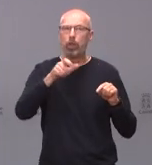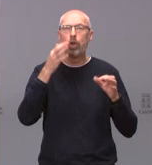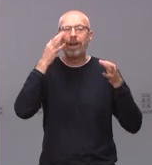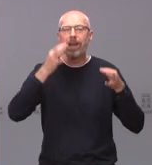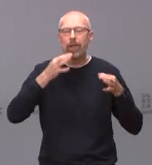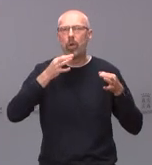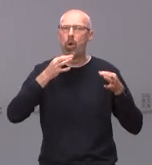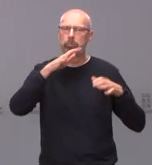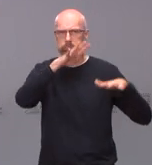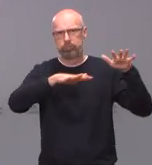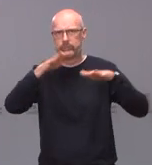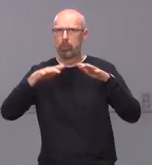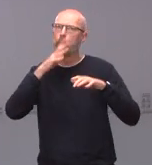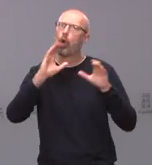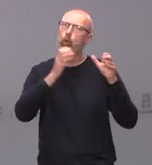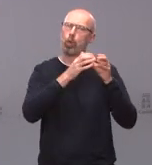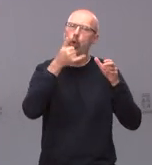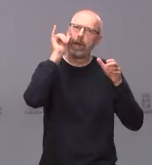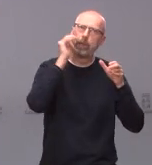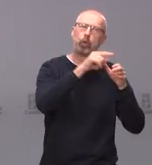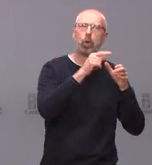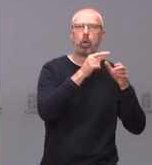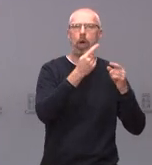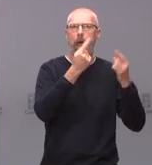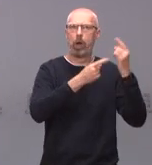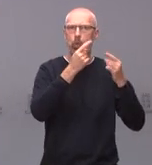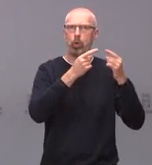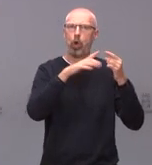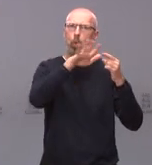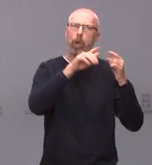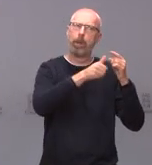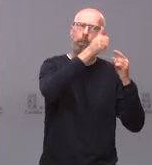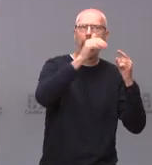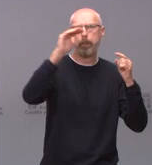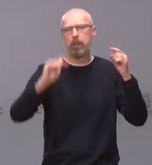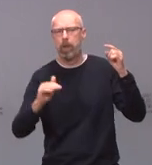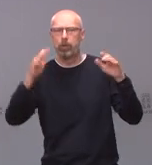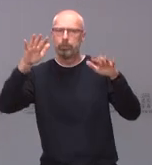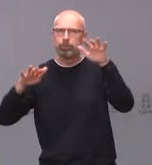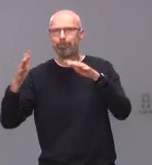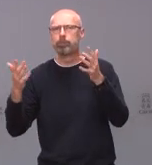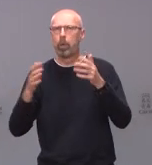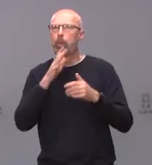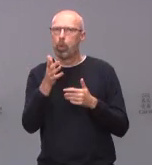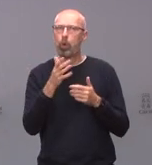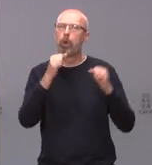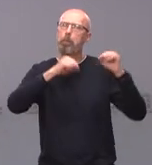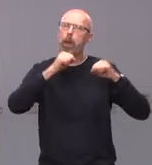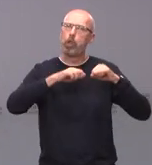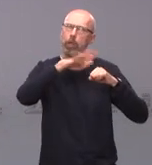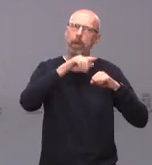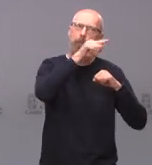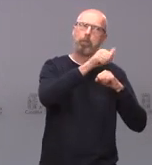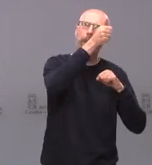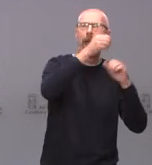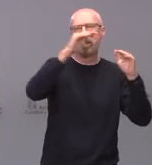hay grupos de riesgo que tienen más población en unos sitios que en otros porque hay más mayores en un sitio que en otro porque